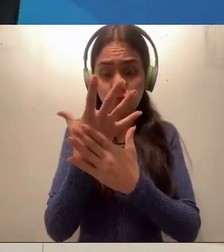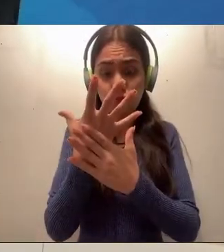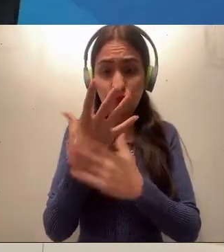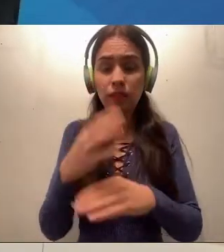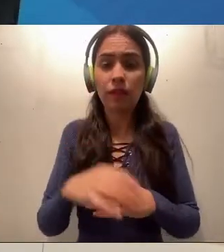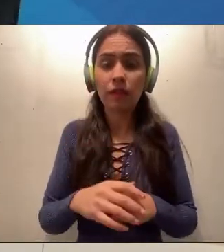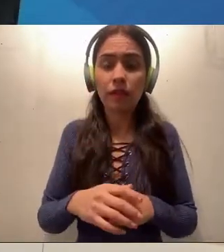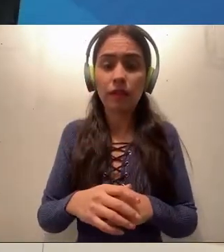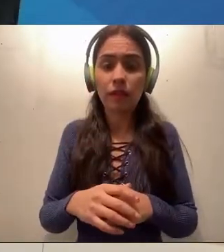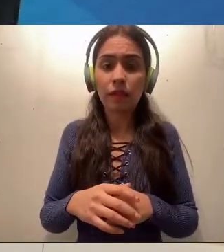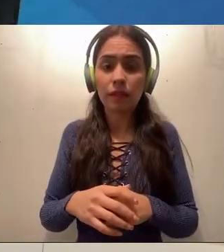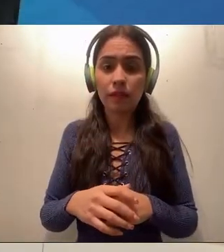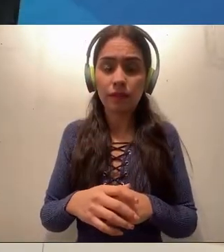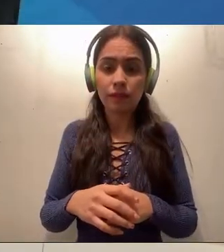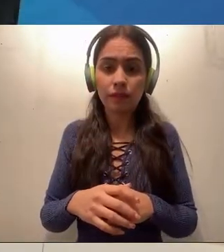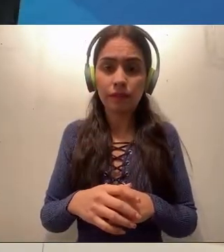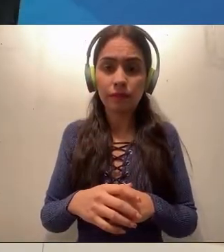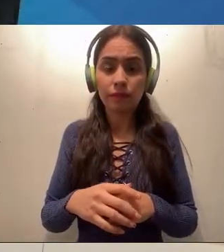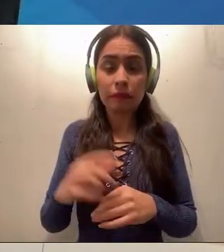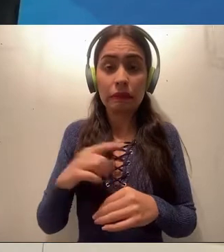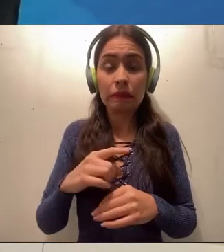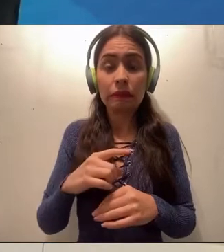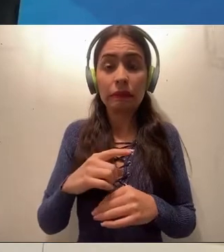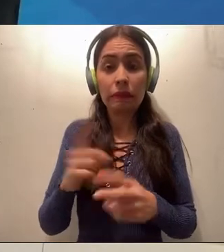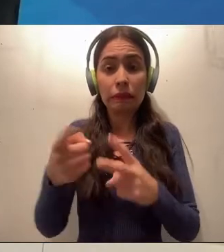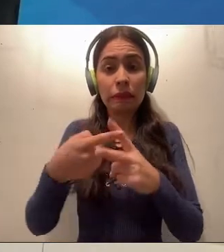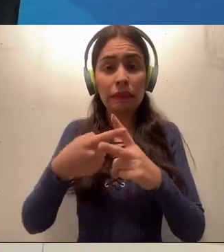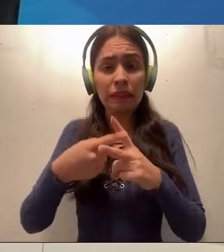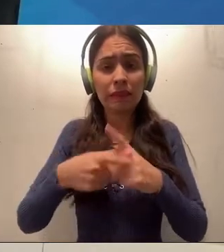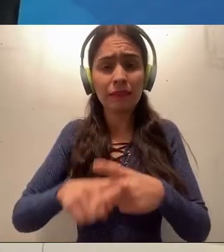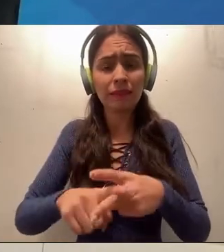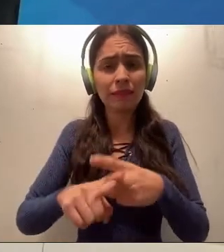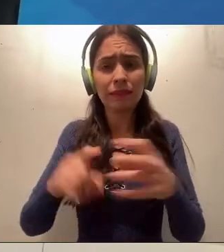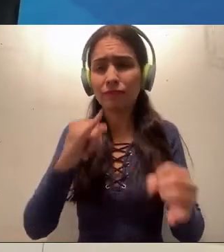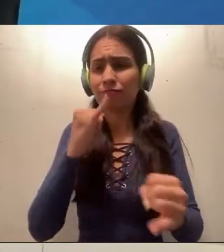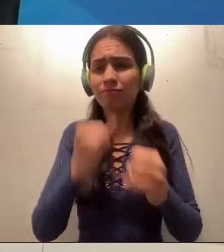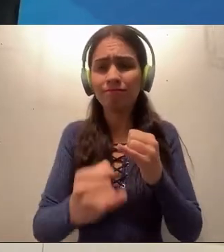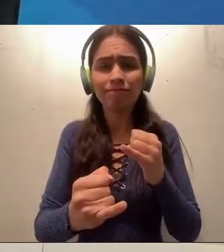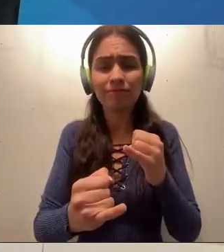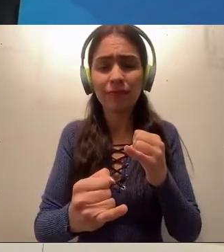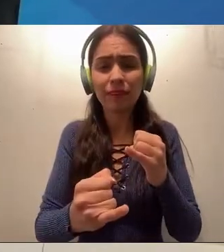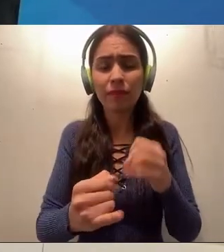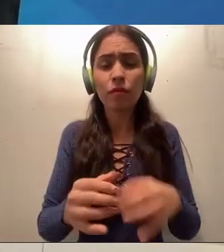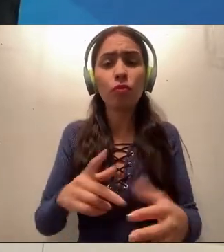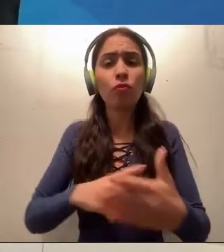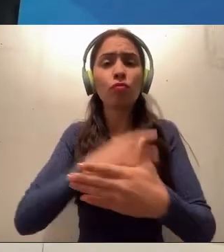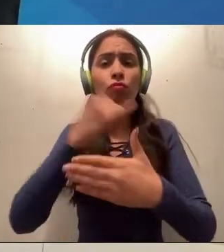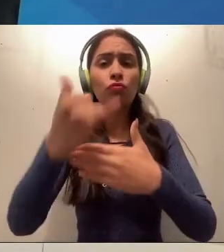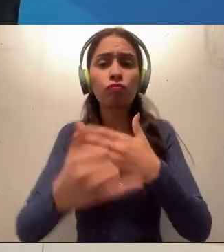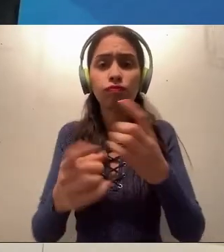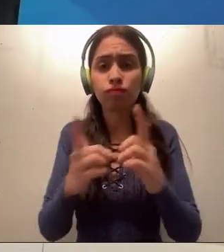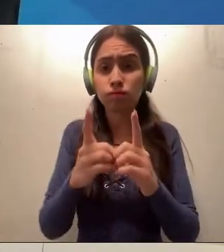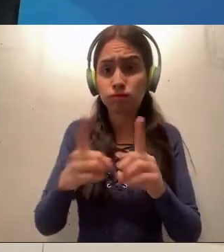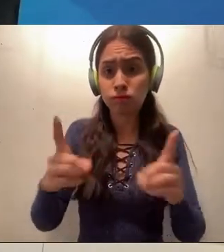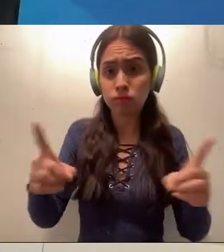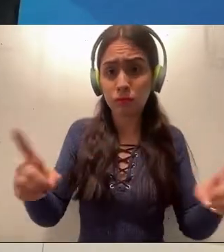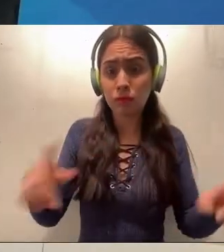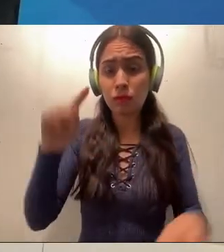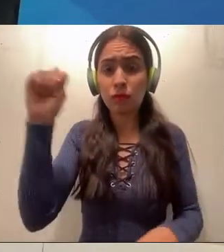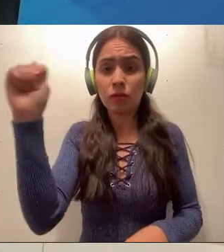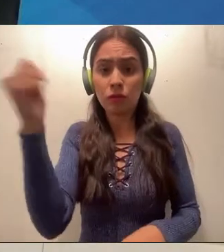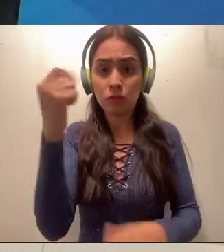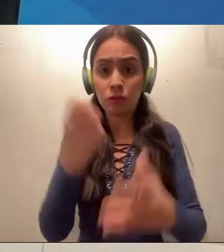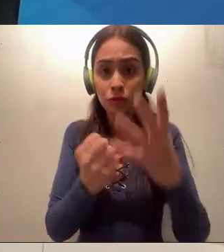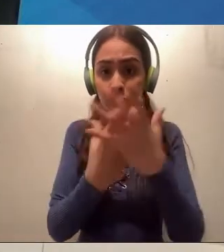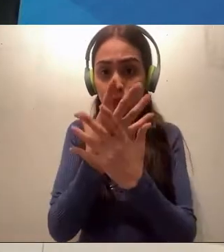la última etapa del proyecto de modernización tecnológica y también que nos podrías platicar